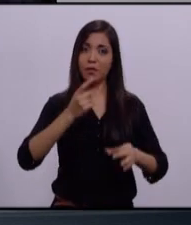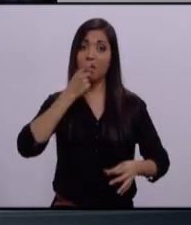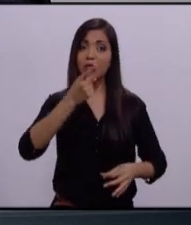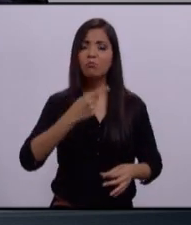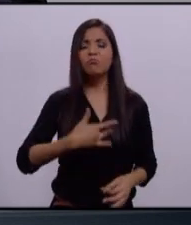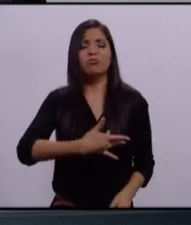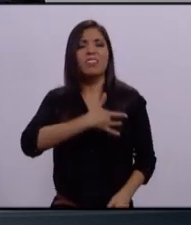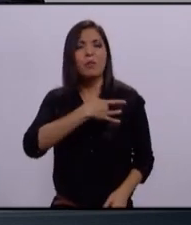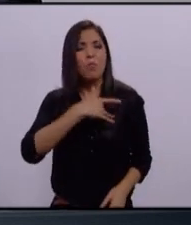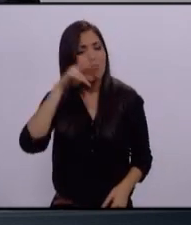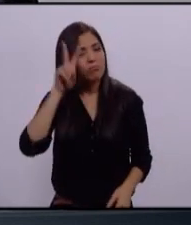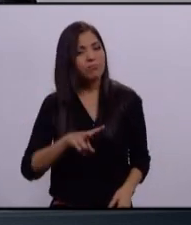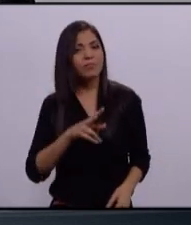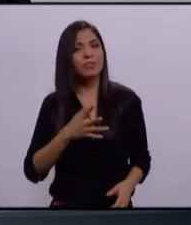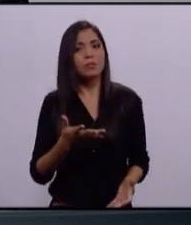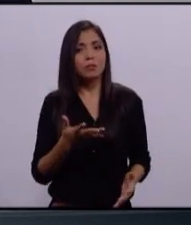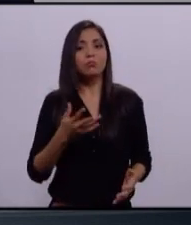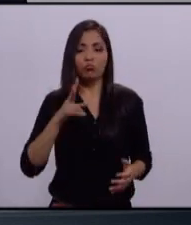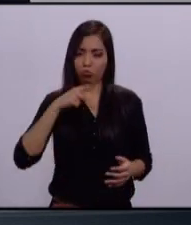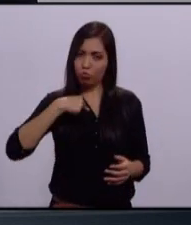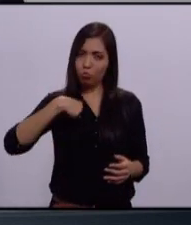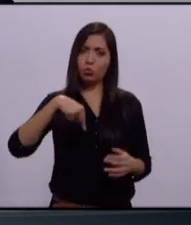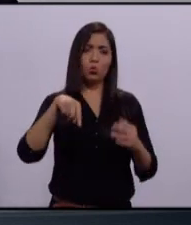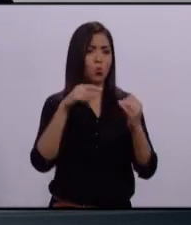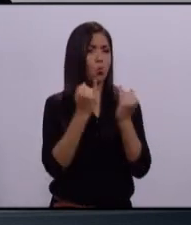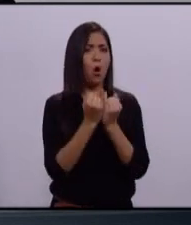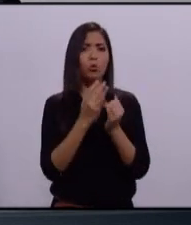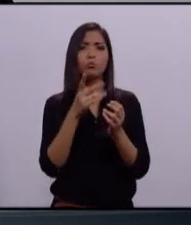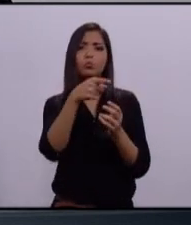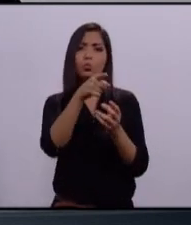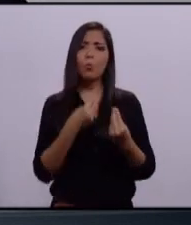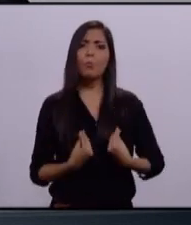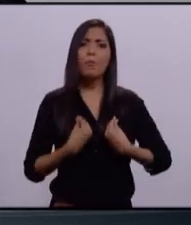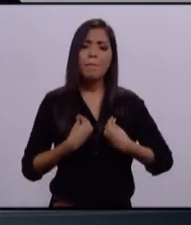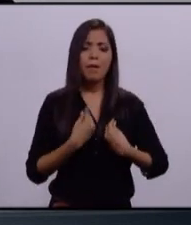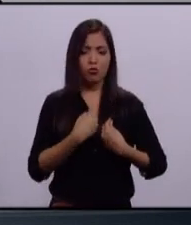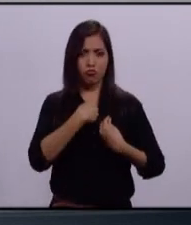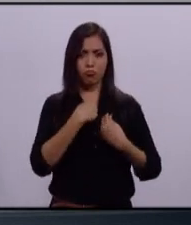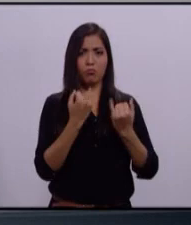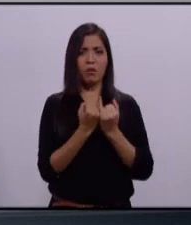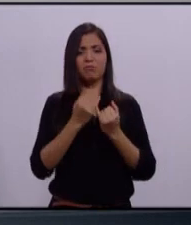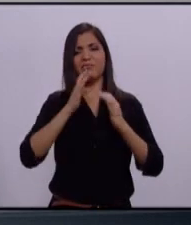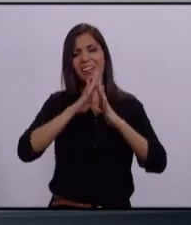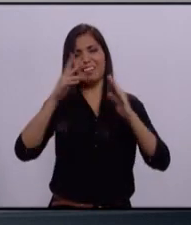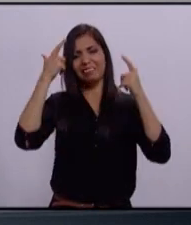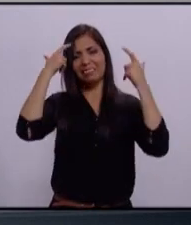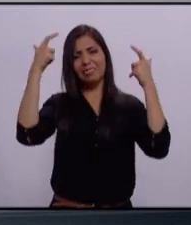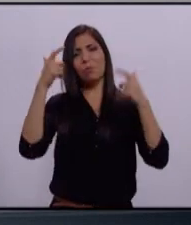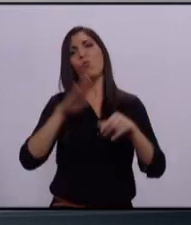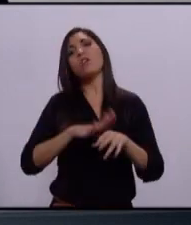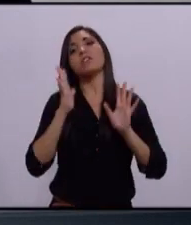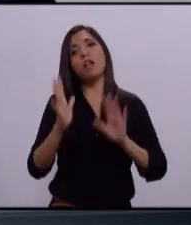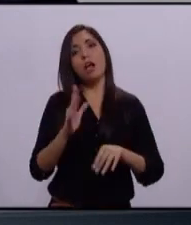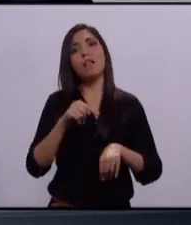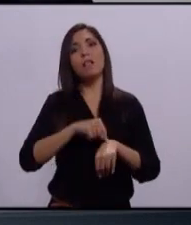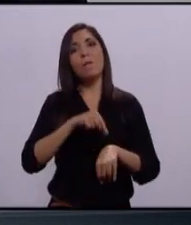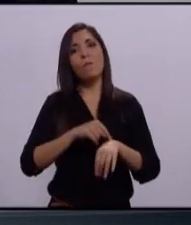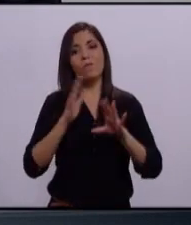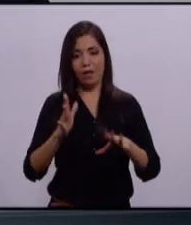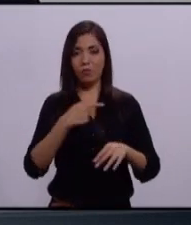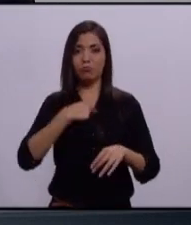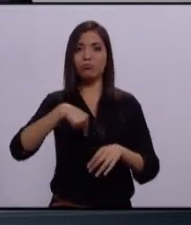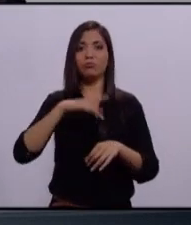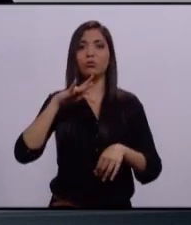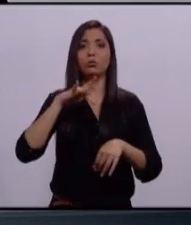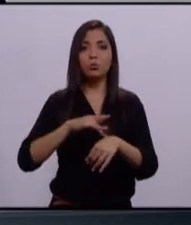sentimos los ciudadanos de verdad. Sí, los ciudadanos como tú, como yo, que ya estamos hartos. Que llegó el momento, que ya nos toca. Sí,